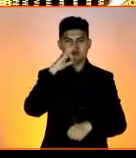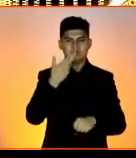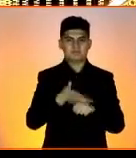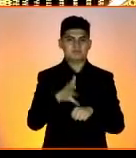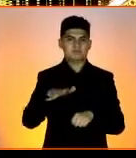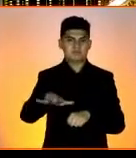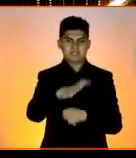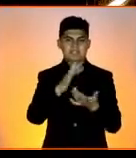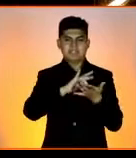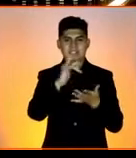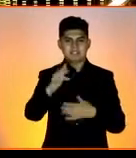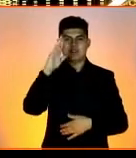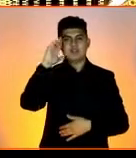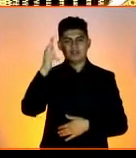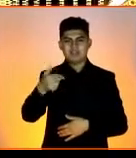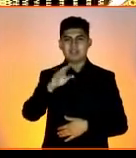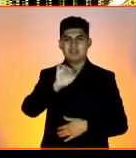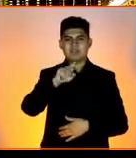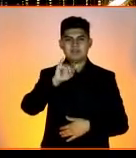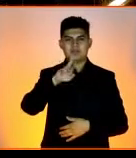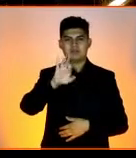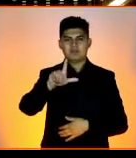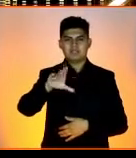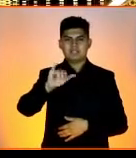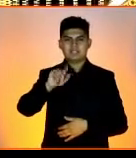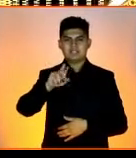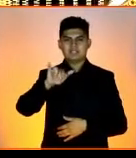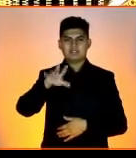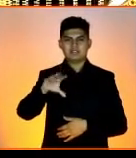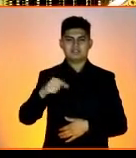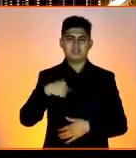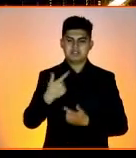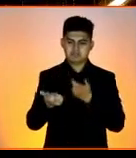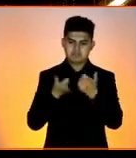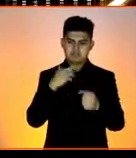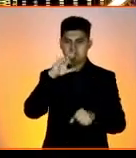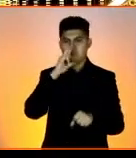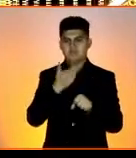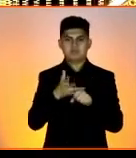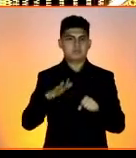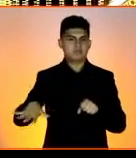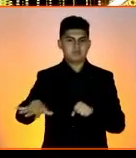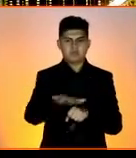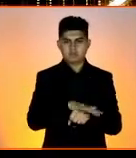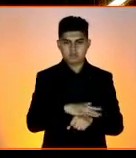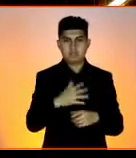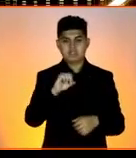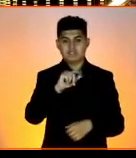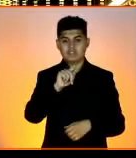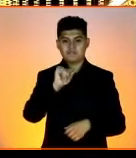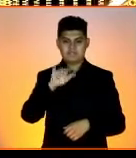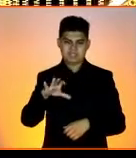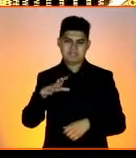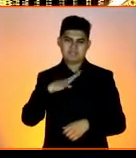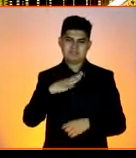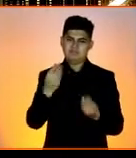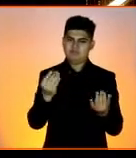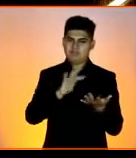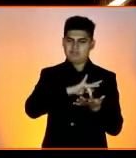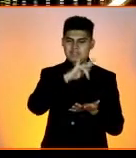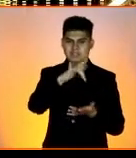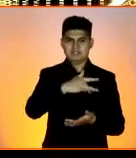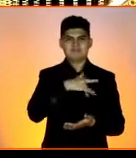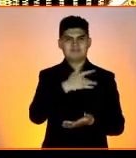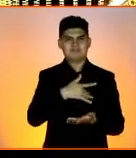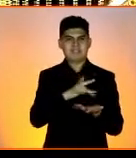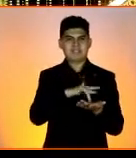Hola, mi nombre es Emanuel Casanova, soy el coordinador de responsabilidad social corporativa en Softec, y estamos muy agradecidos por